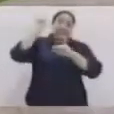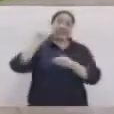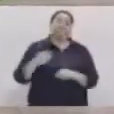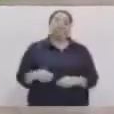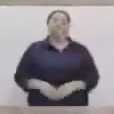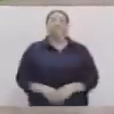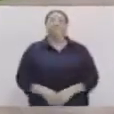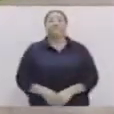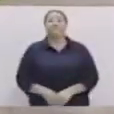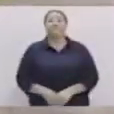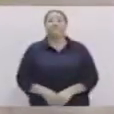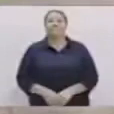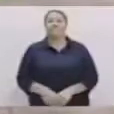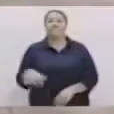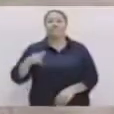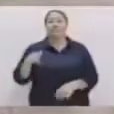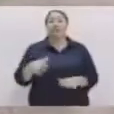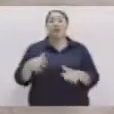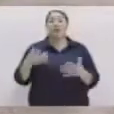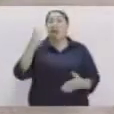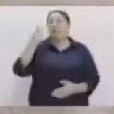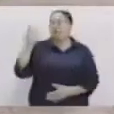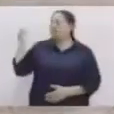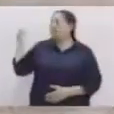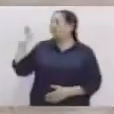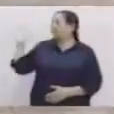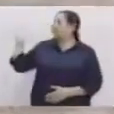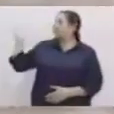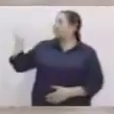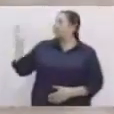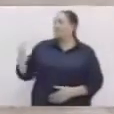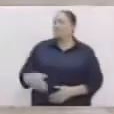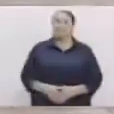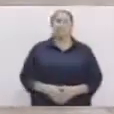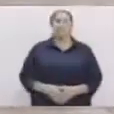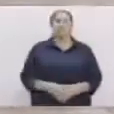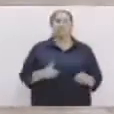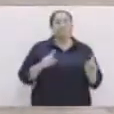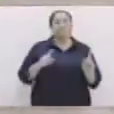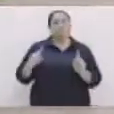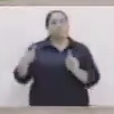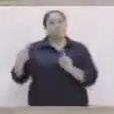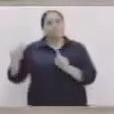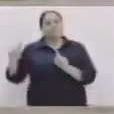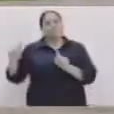Ahora, paramos acá. Respiramos hacia un lado.